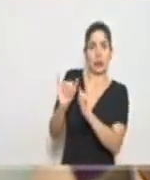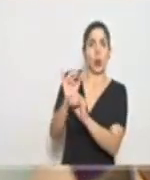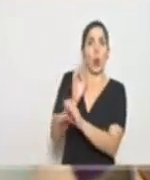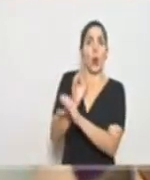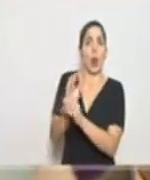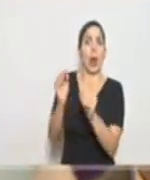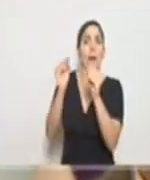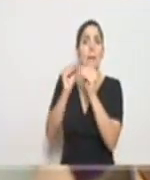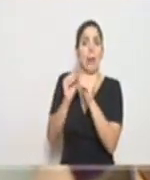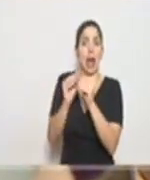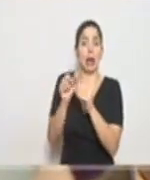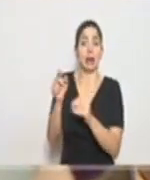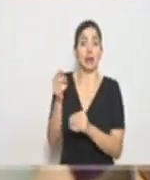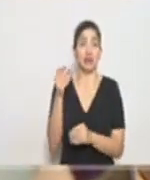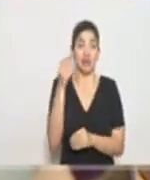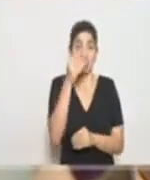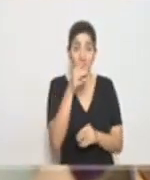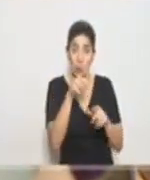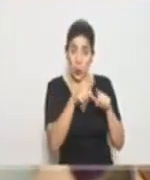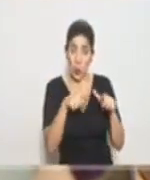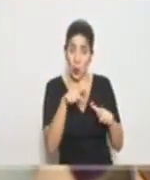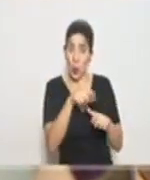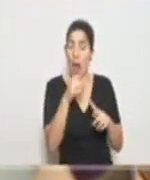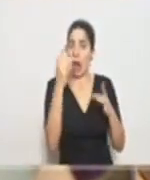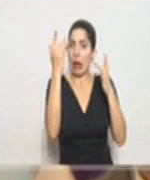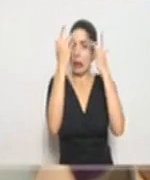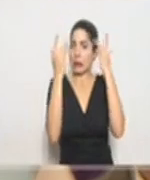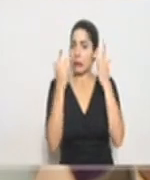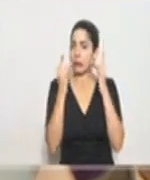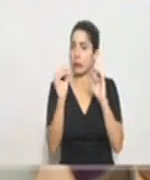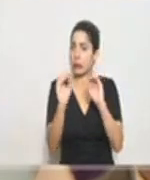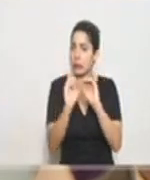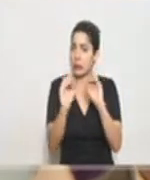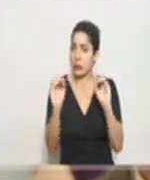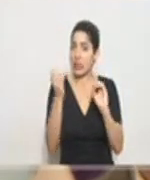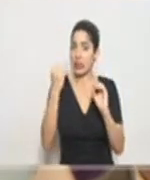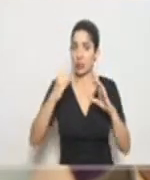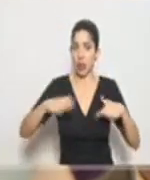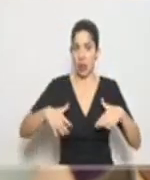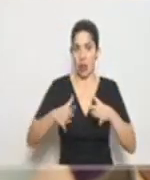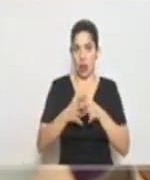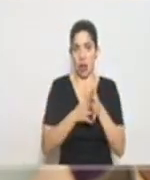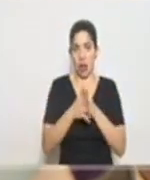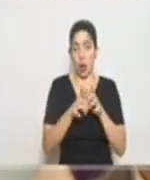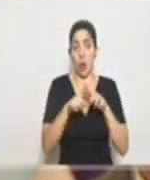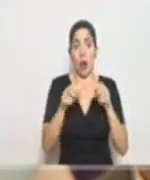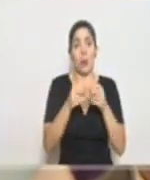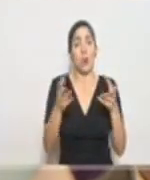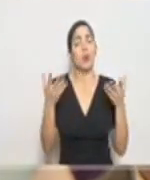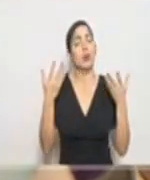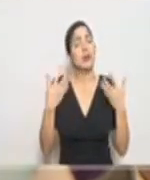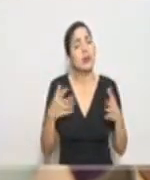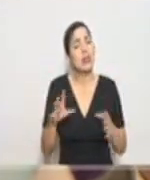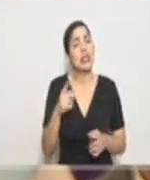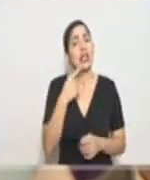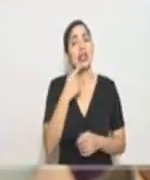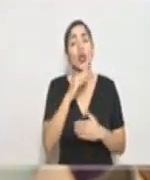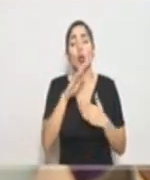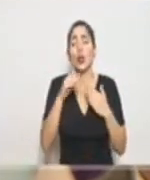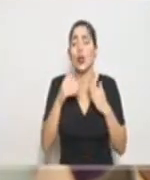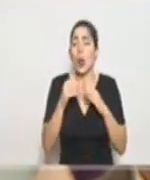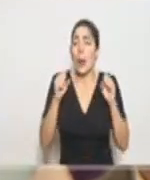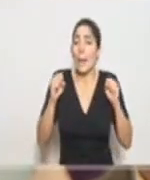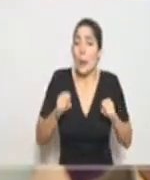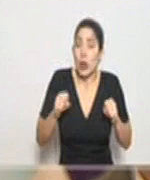en el sentido de que van a ir a esos lugares que no se toquen la cara si no se han lavado las manos en lugares públicos. Ya dijimos, en la medida de lo posible,